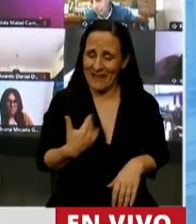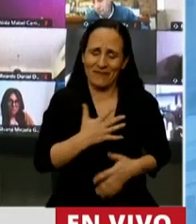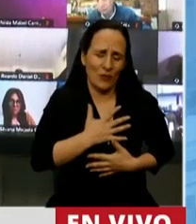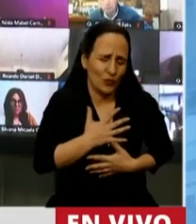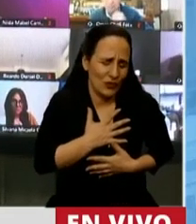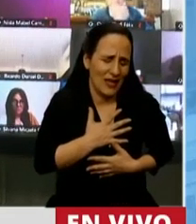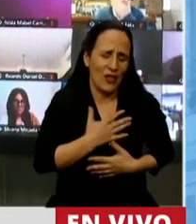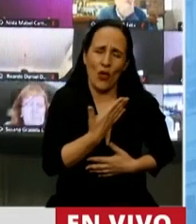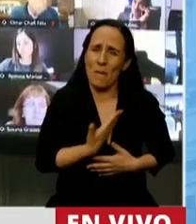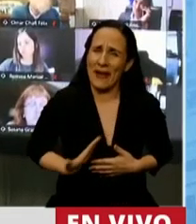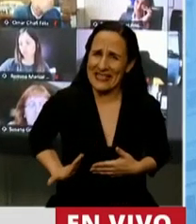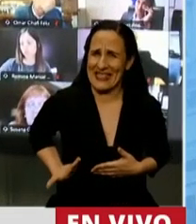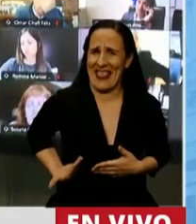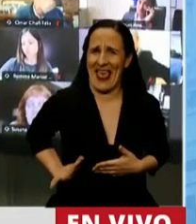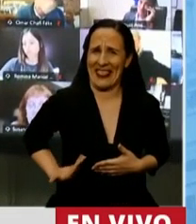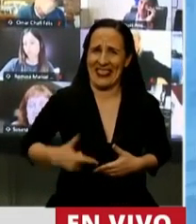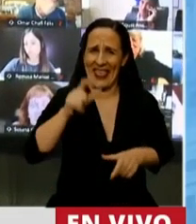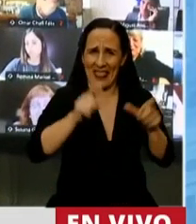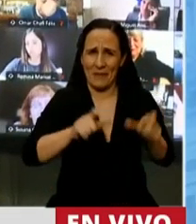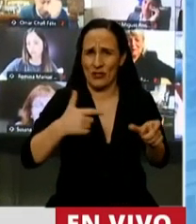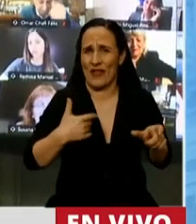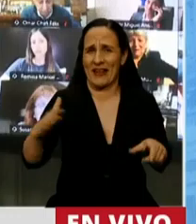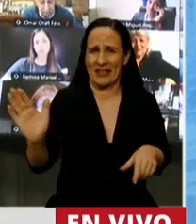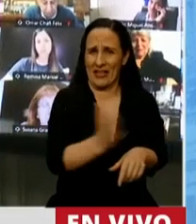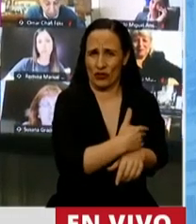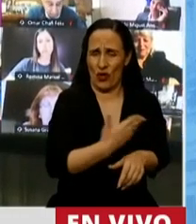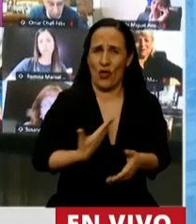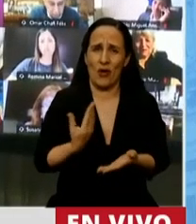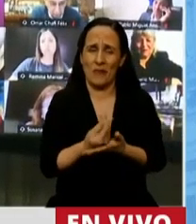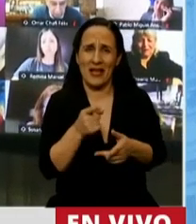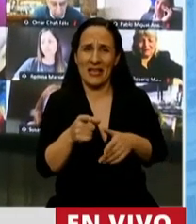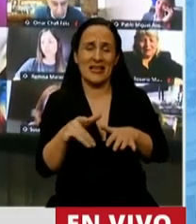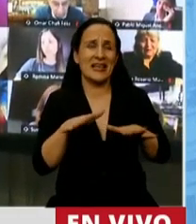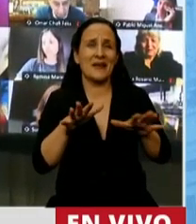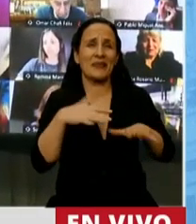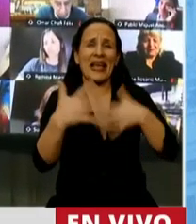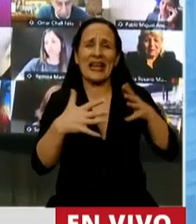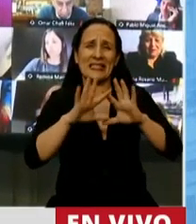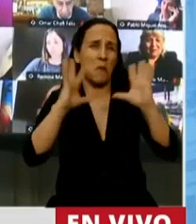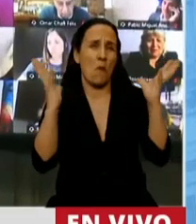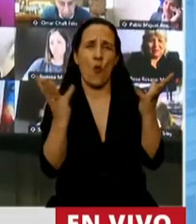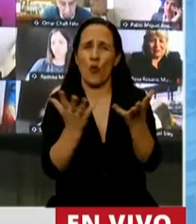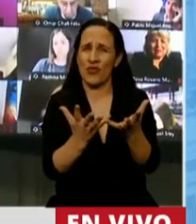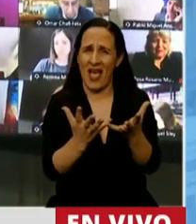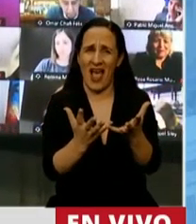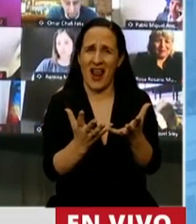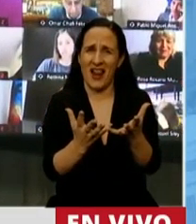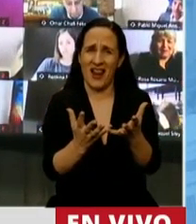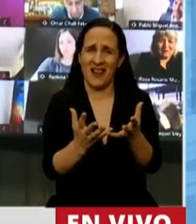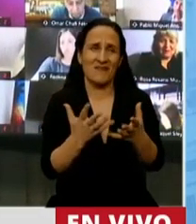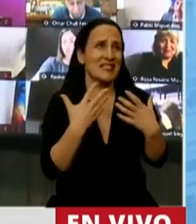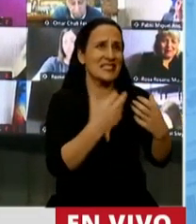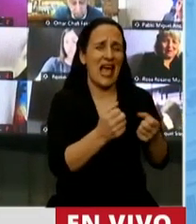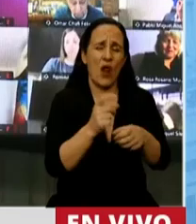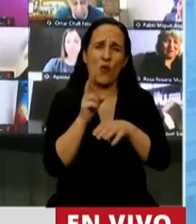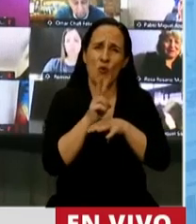su trabajo, su esfuerzo y su aporte a la constitución de este gobierno peronista. El presidente,